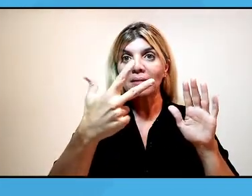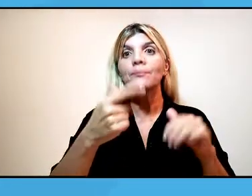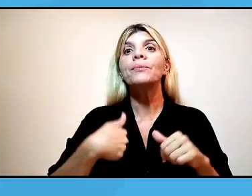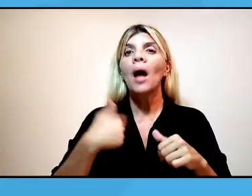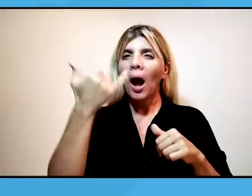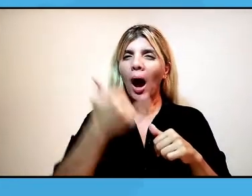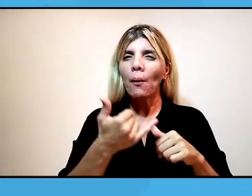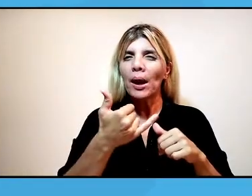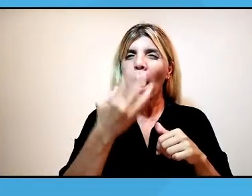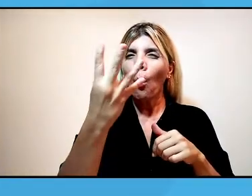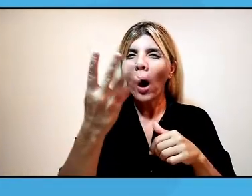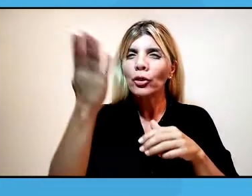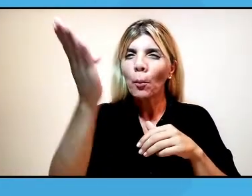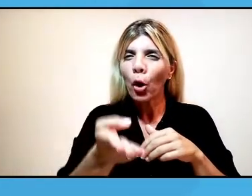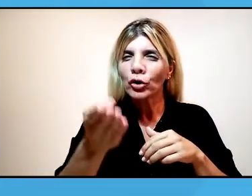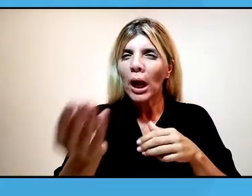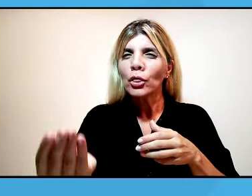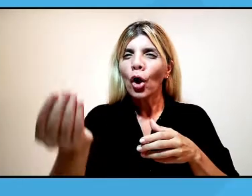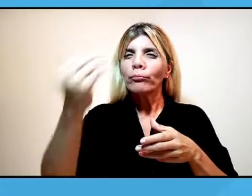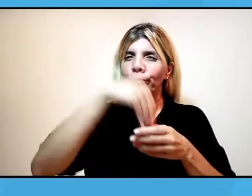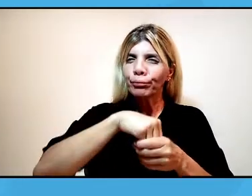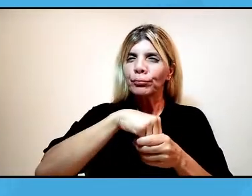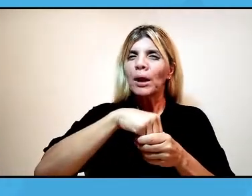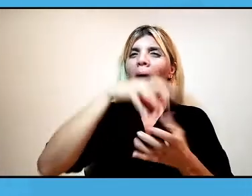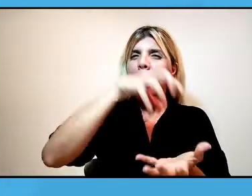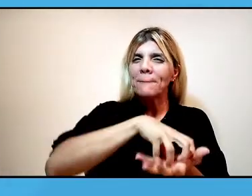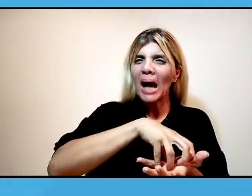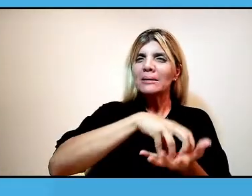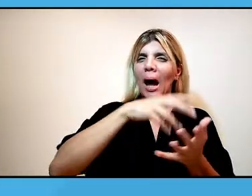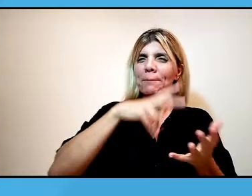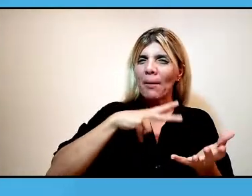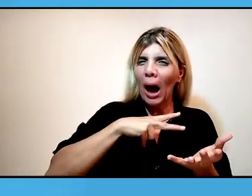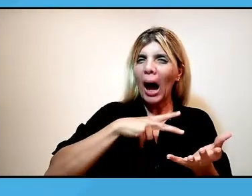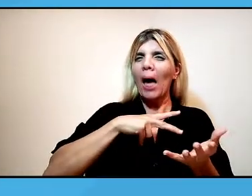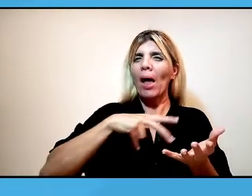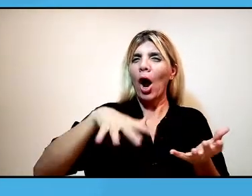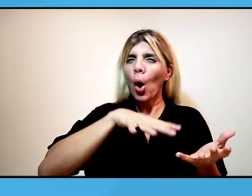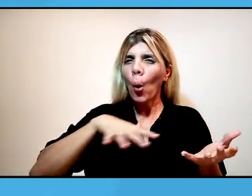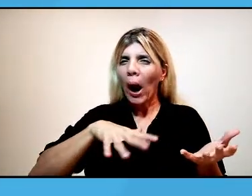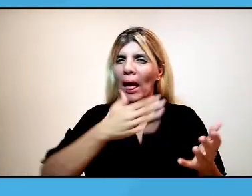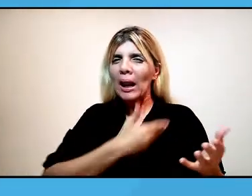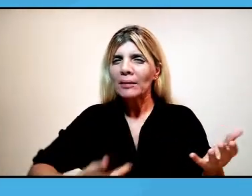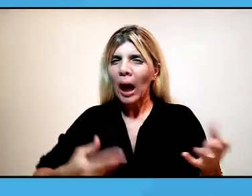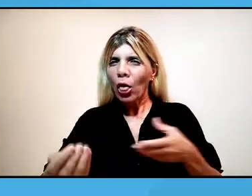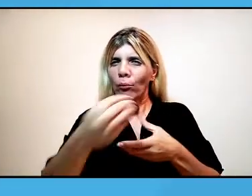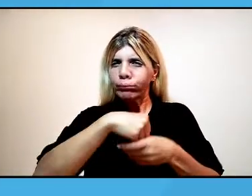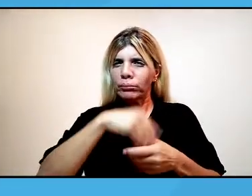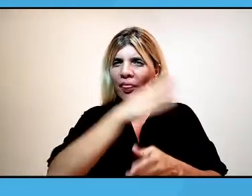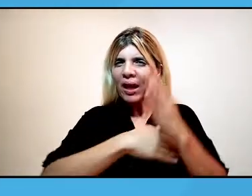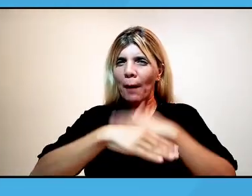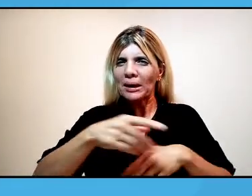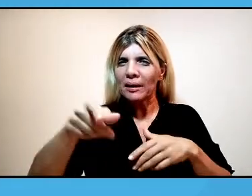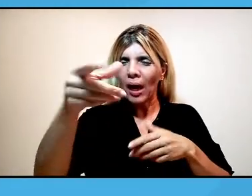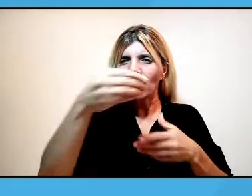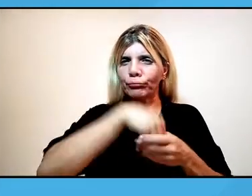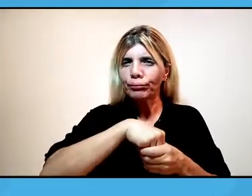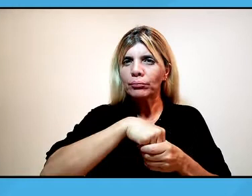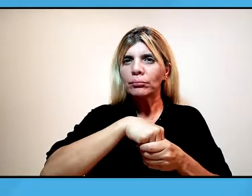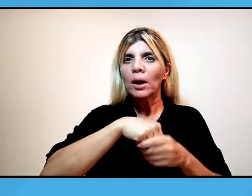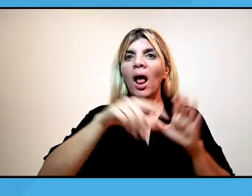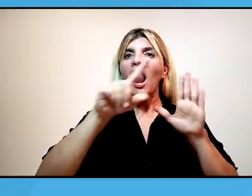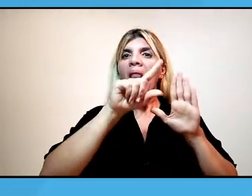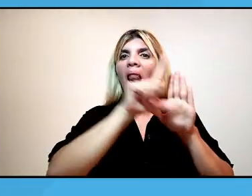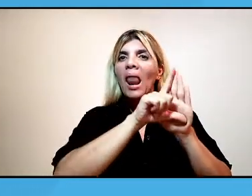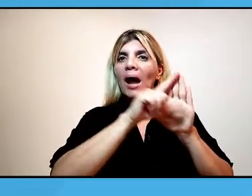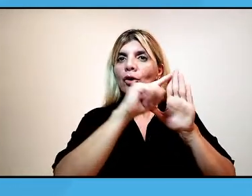cupo laboral del 4% para personas con discapacidad en empresas privadas y organismos del Estado. Fue la tercera